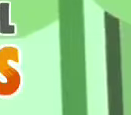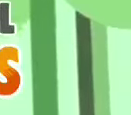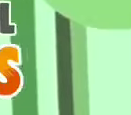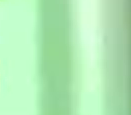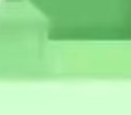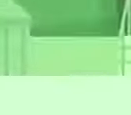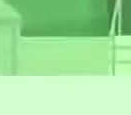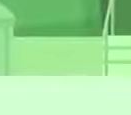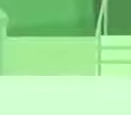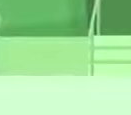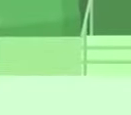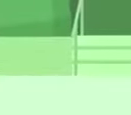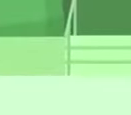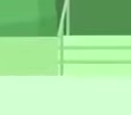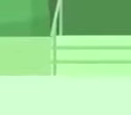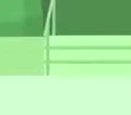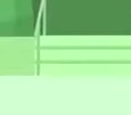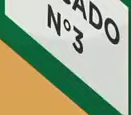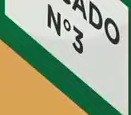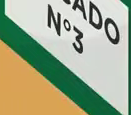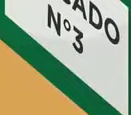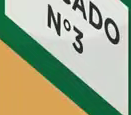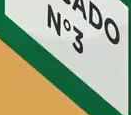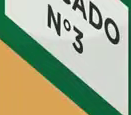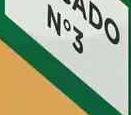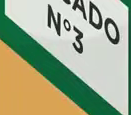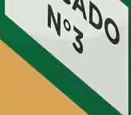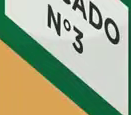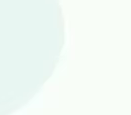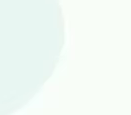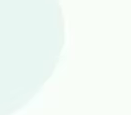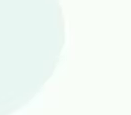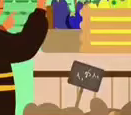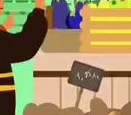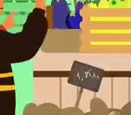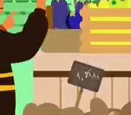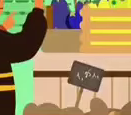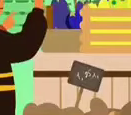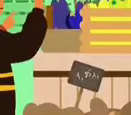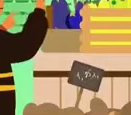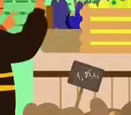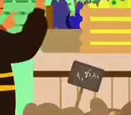¿Eres de los que no ve el peligro cuando sales de casa, a pesar del aislamiento social?